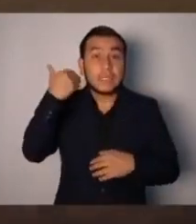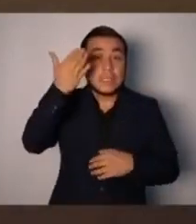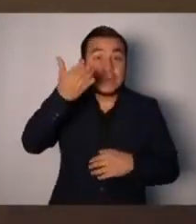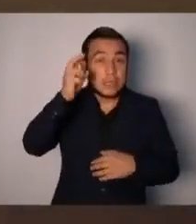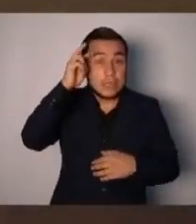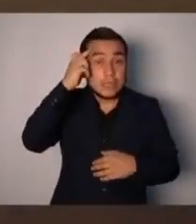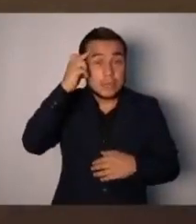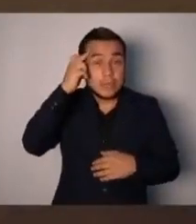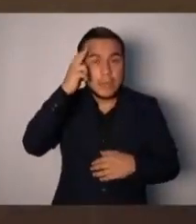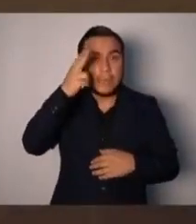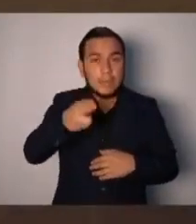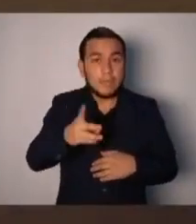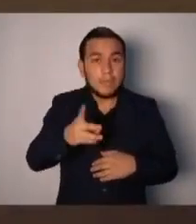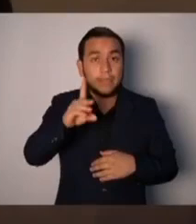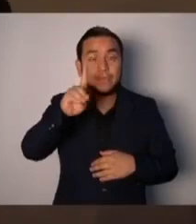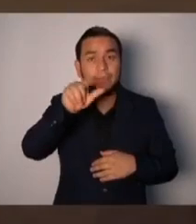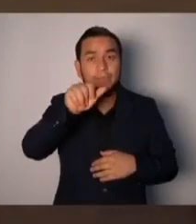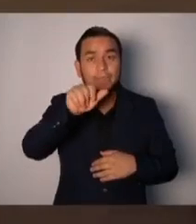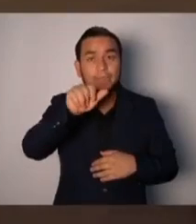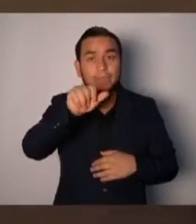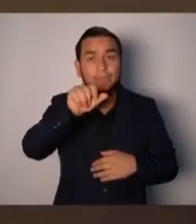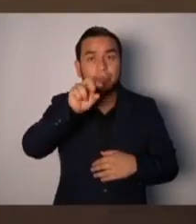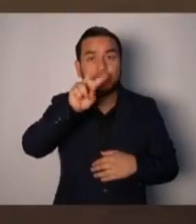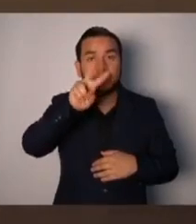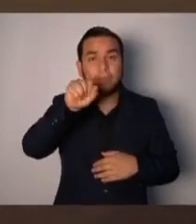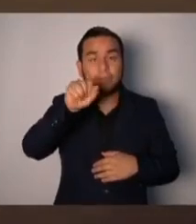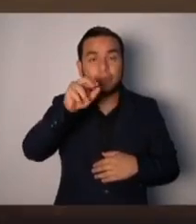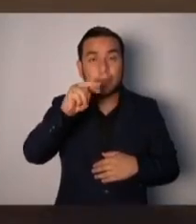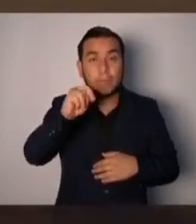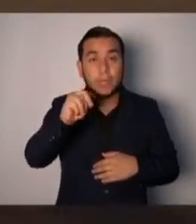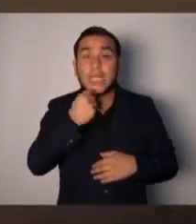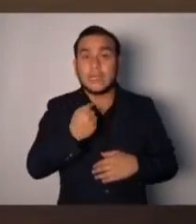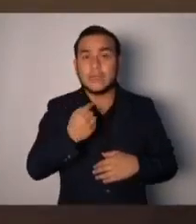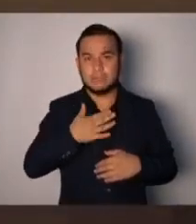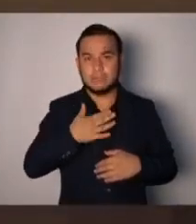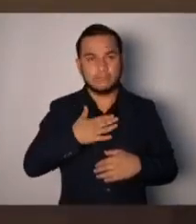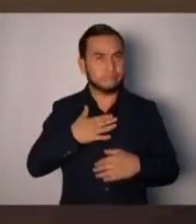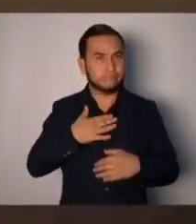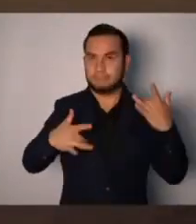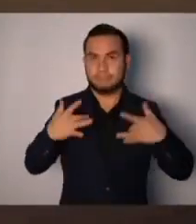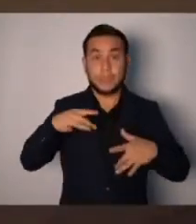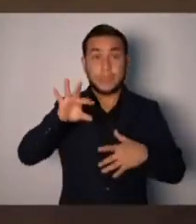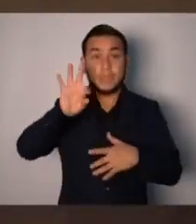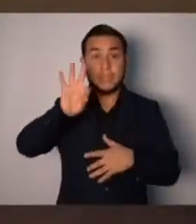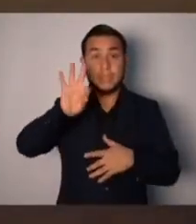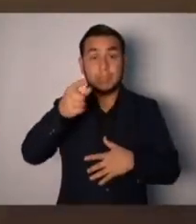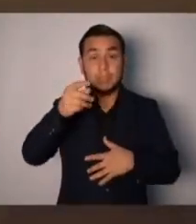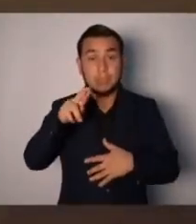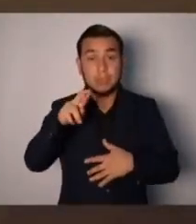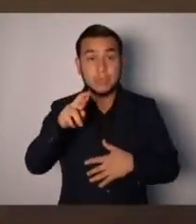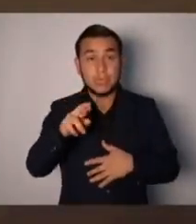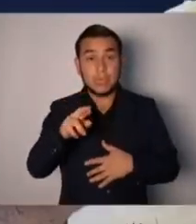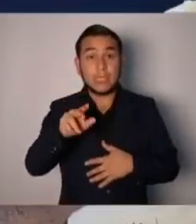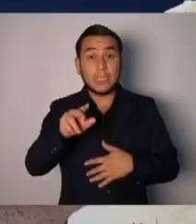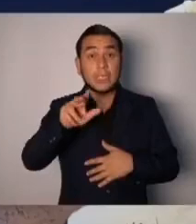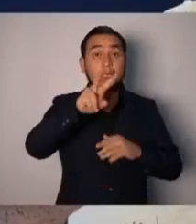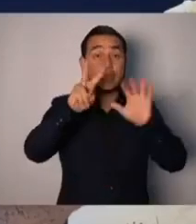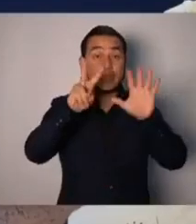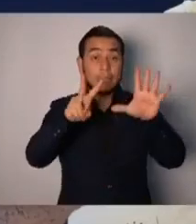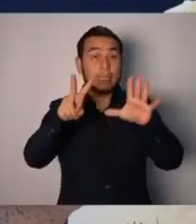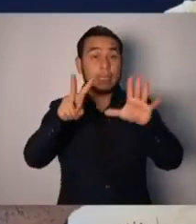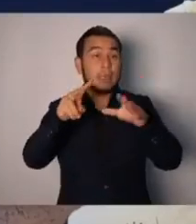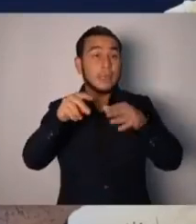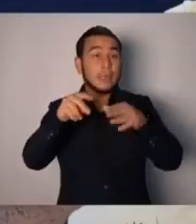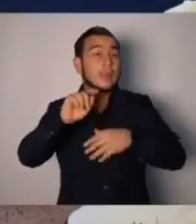Davidson. Y no lo digo yo. Lo dice el requerimiento fiscal con las más de 37 mil armas militares que traficó Gustavo López Davidson.